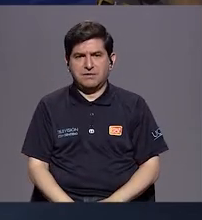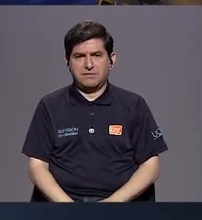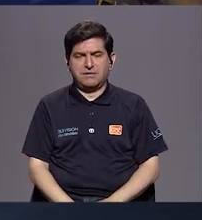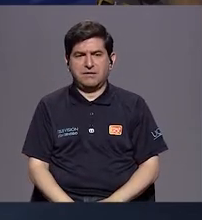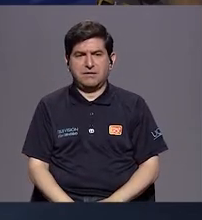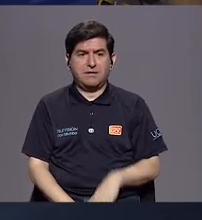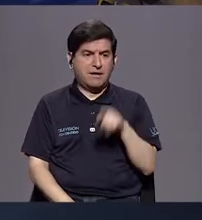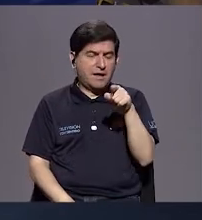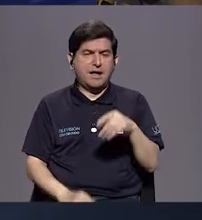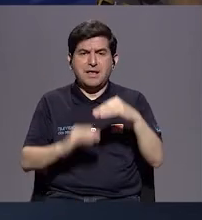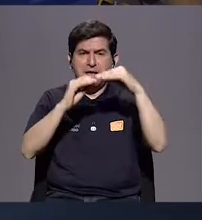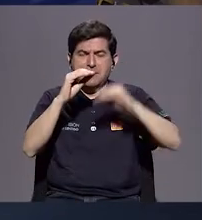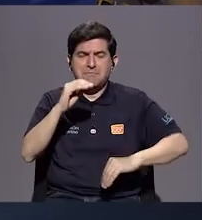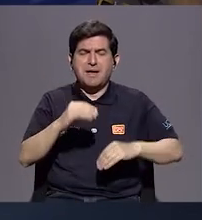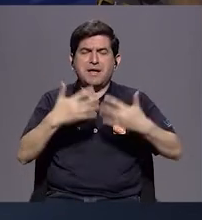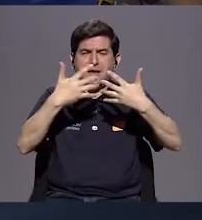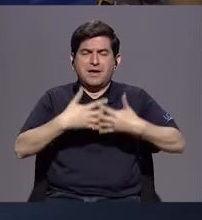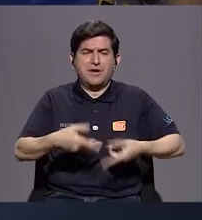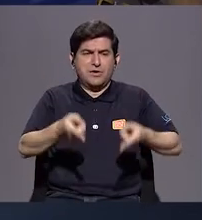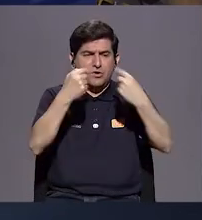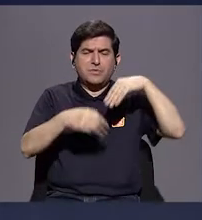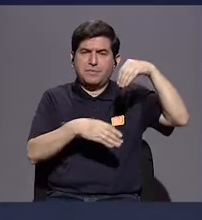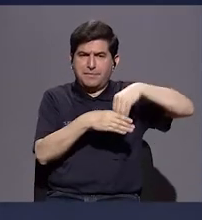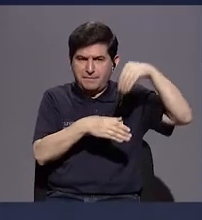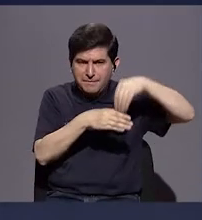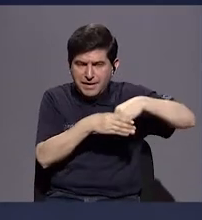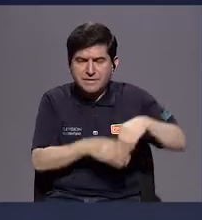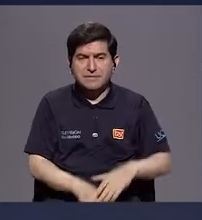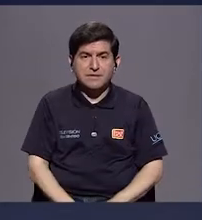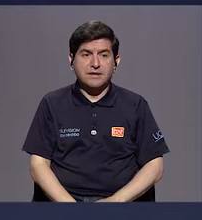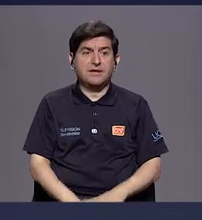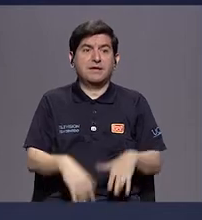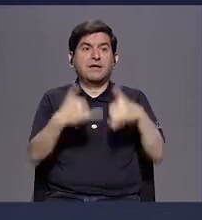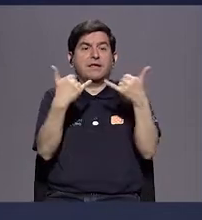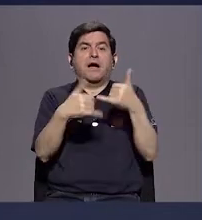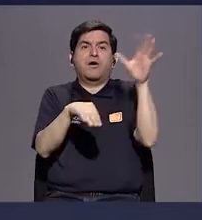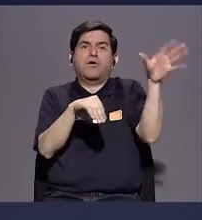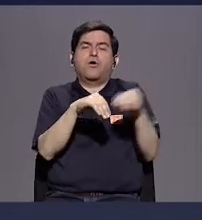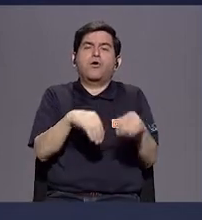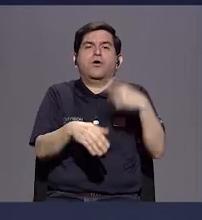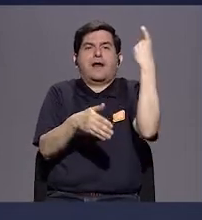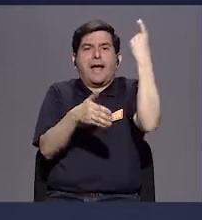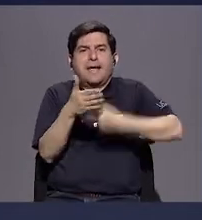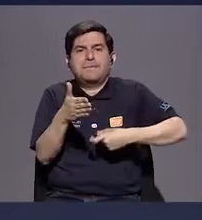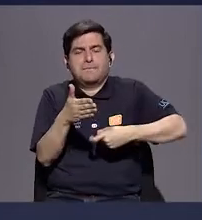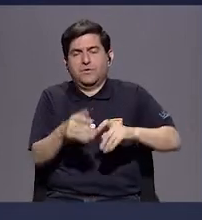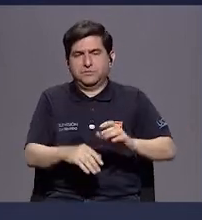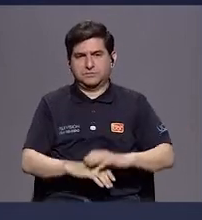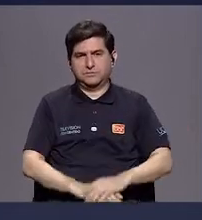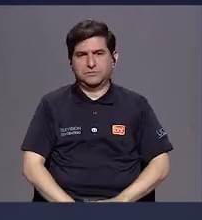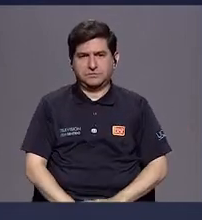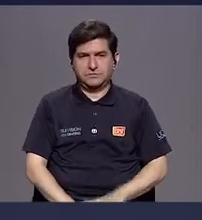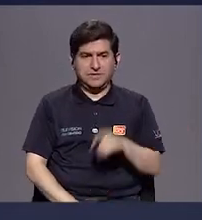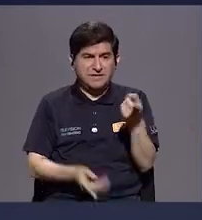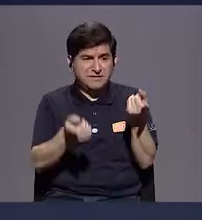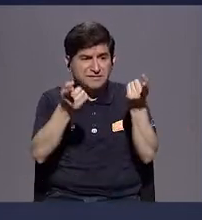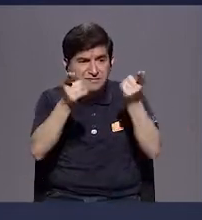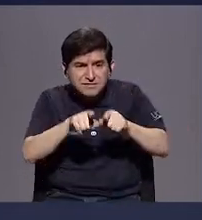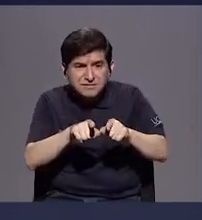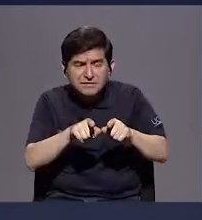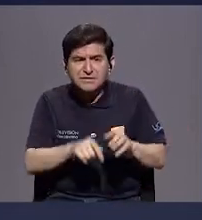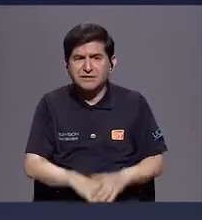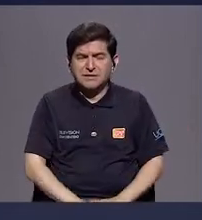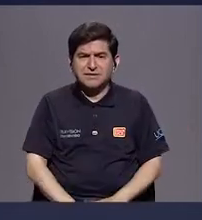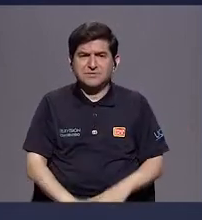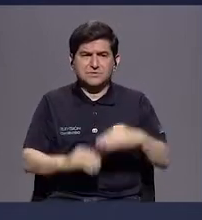vez vienen menos empresas a invertir y además les vamos a poner impuestos adicionales que eventualmente